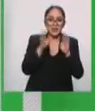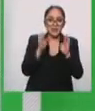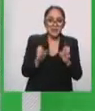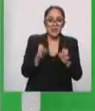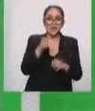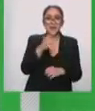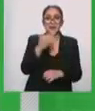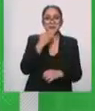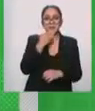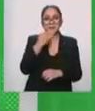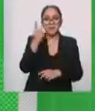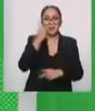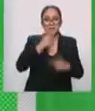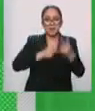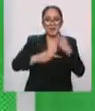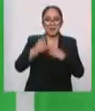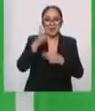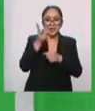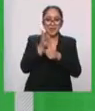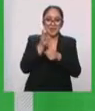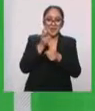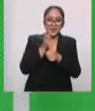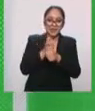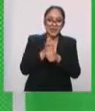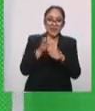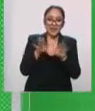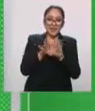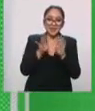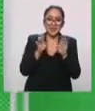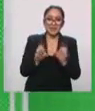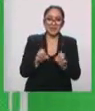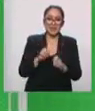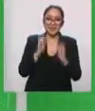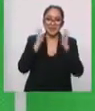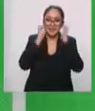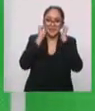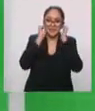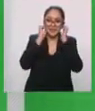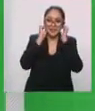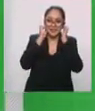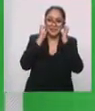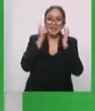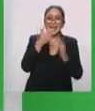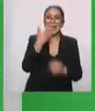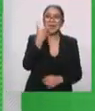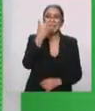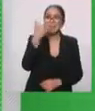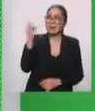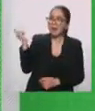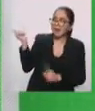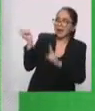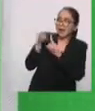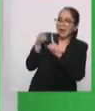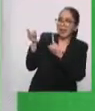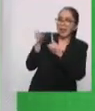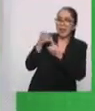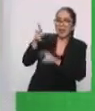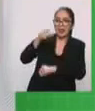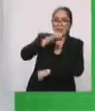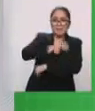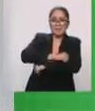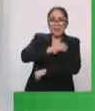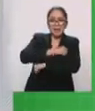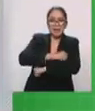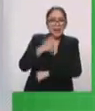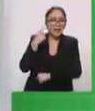Muy buenos días. Hola, ¿cómo están? Buenos días. ¿Qué tal? Hola, hola, ¿qué Está bien, que no se nos mete el ruido. Exacto, ciérrale la ventana